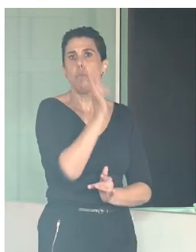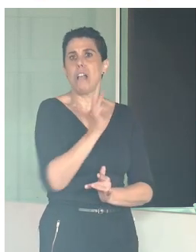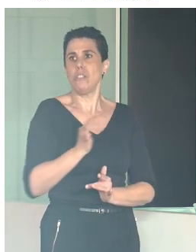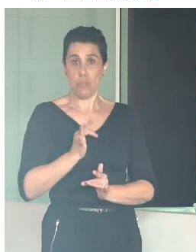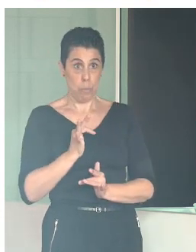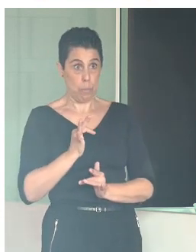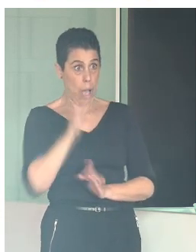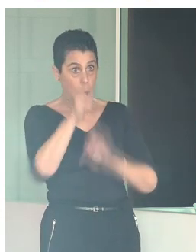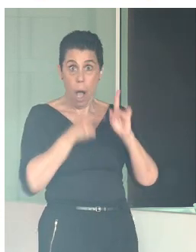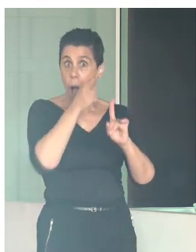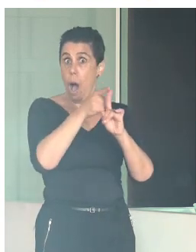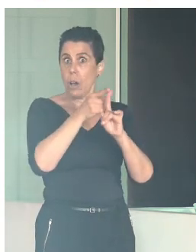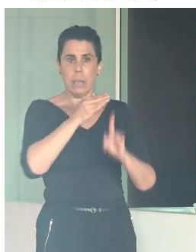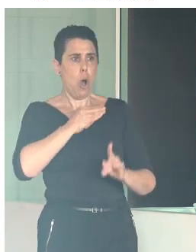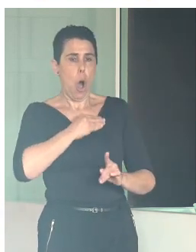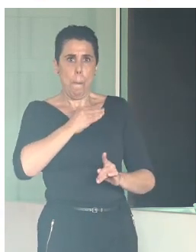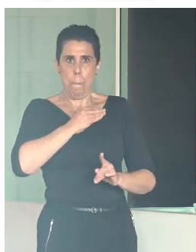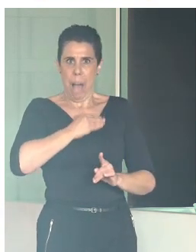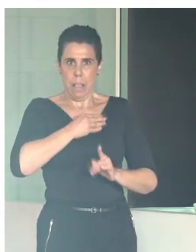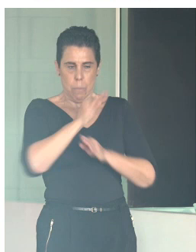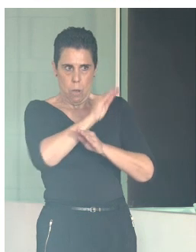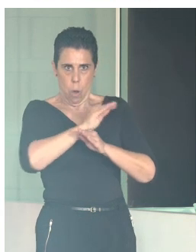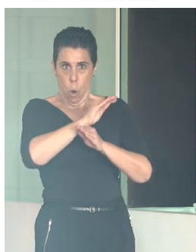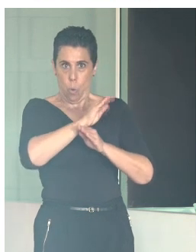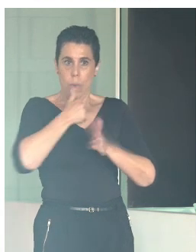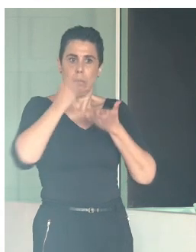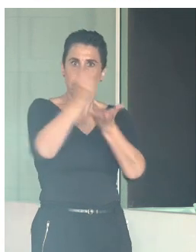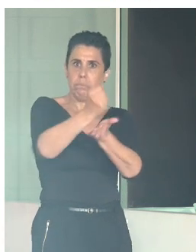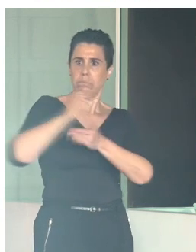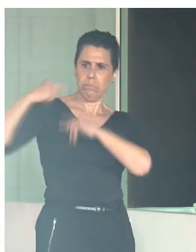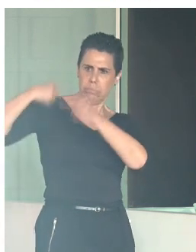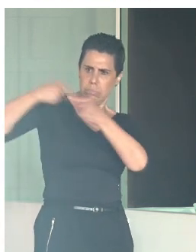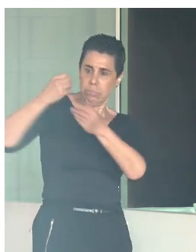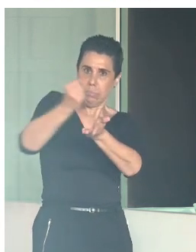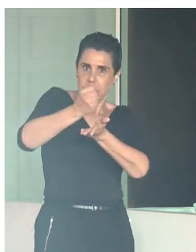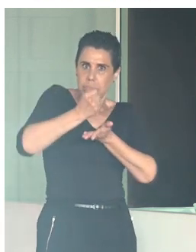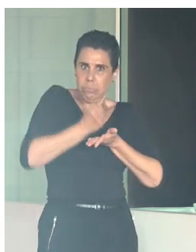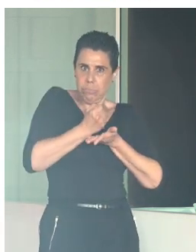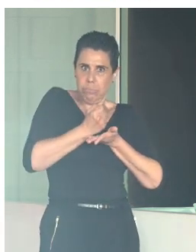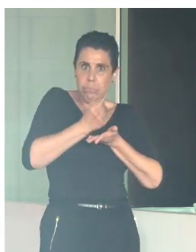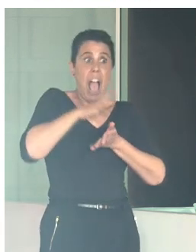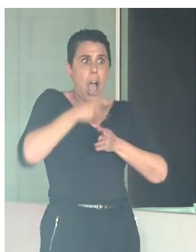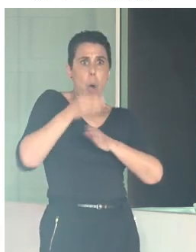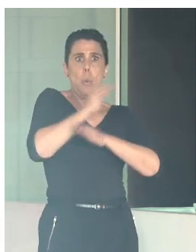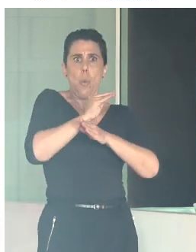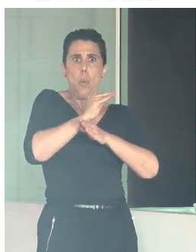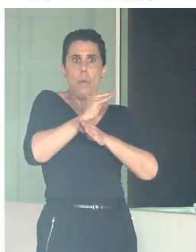patrimonio que hemos recibido de nuestros antepasados y que debemos cuidar para que lo sigan disfrutando las futuras generaciones.